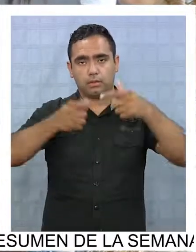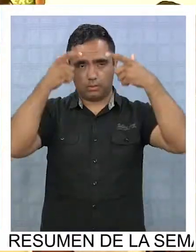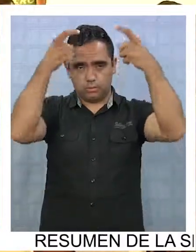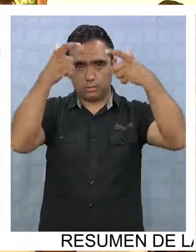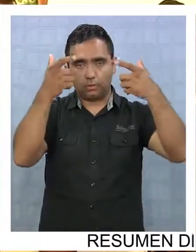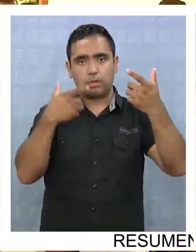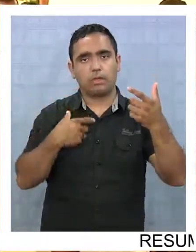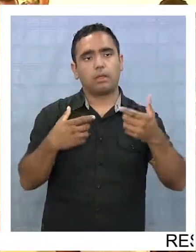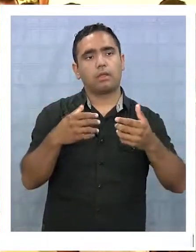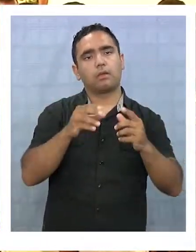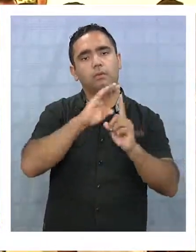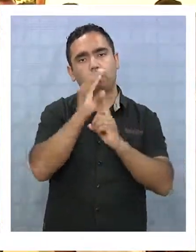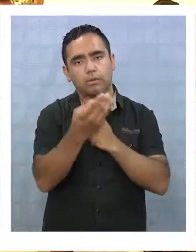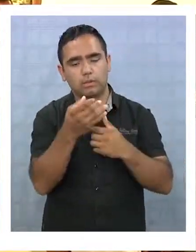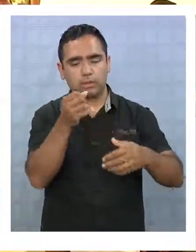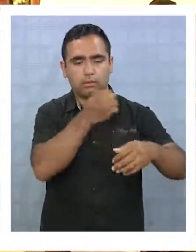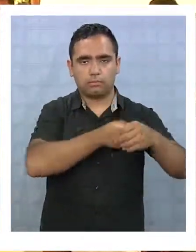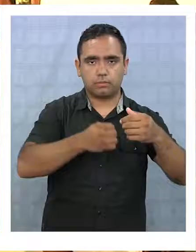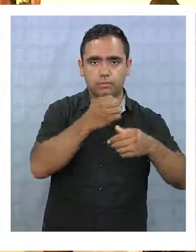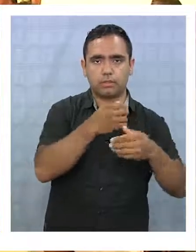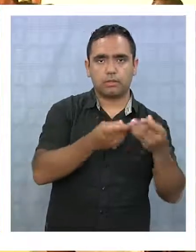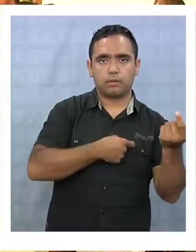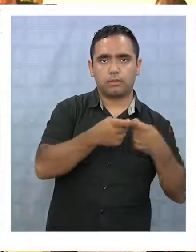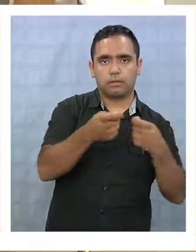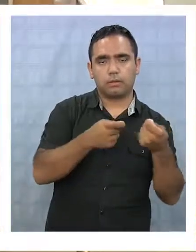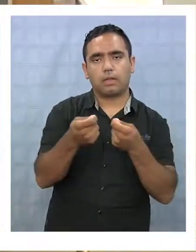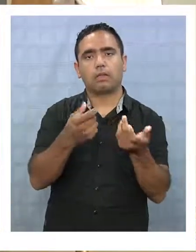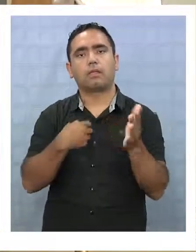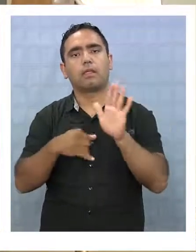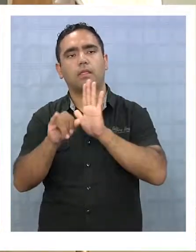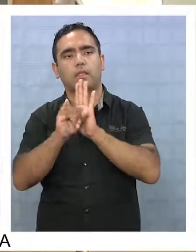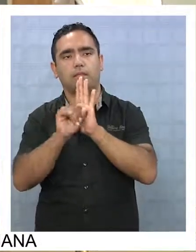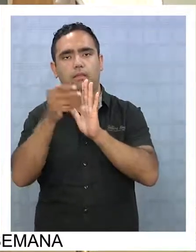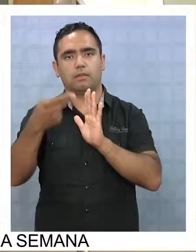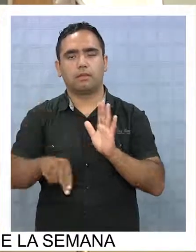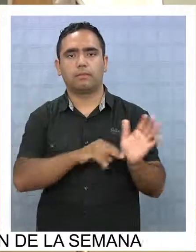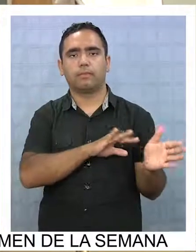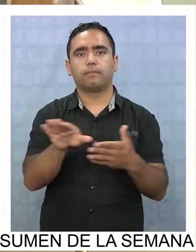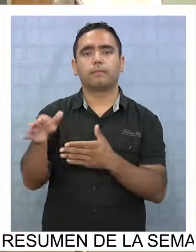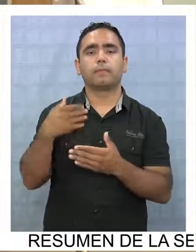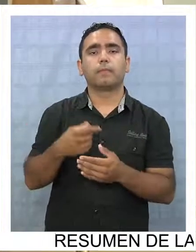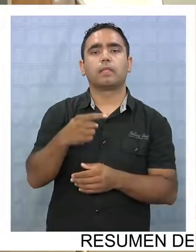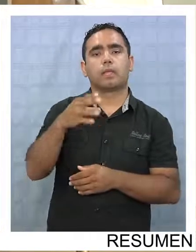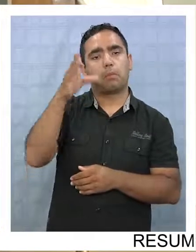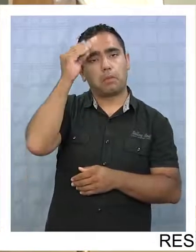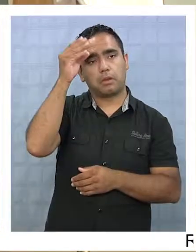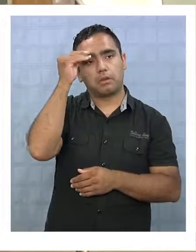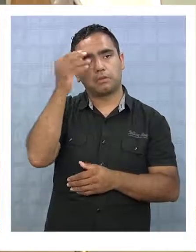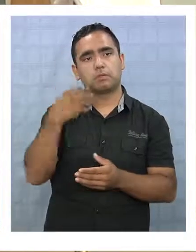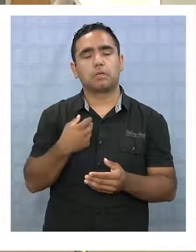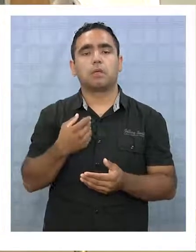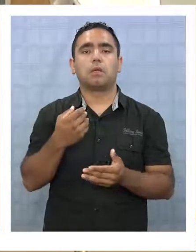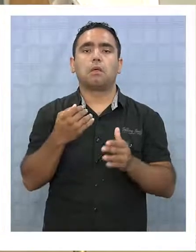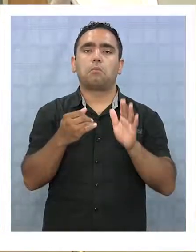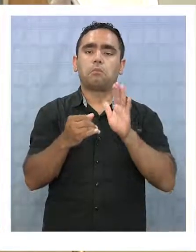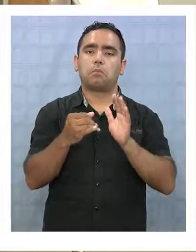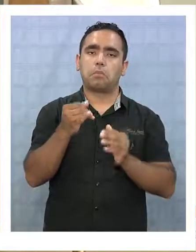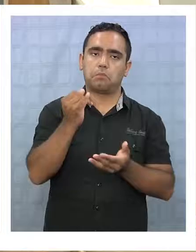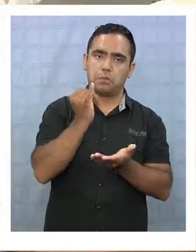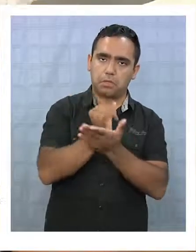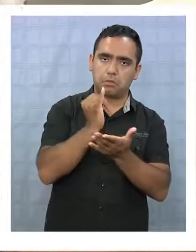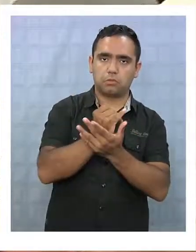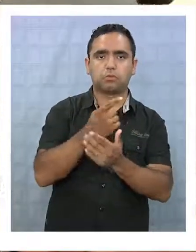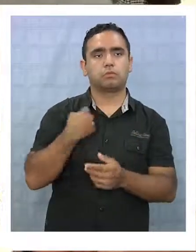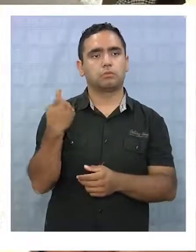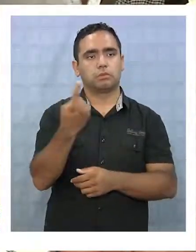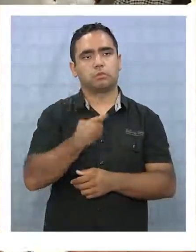Gastronomía Casera a la Comercialización con Identidad. La experiencia que hayan confiado en nosotros como institución de educación superior, en poder